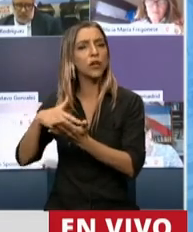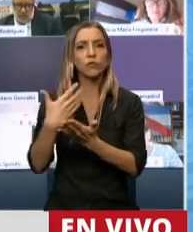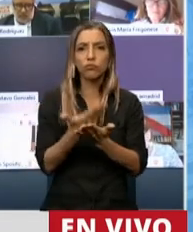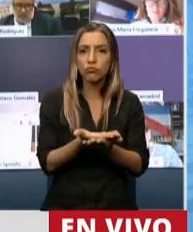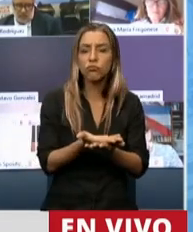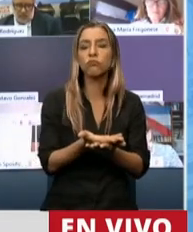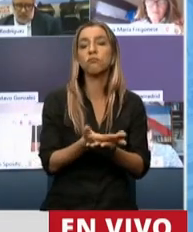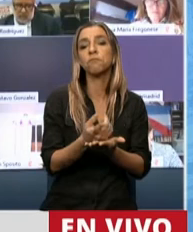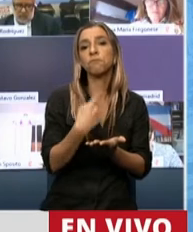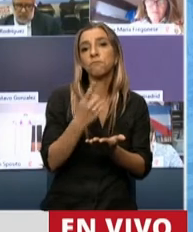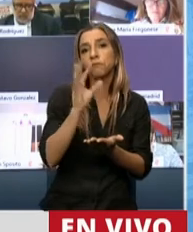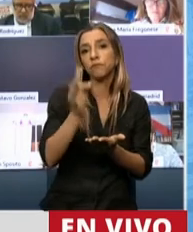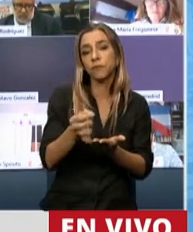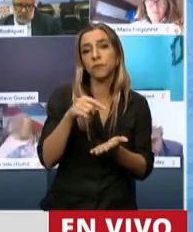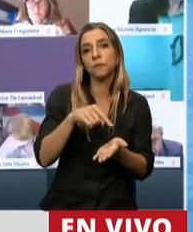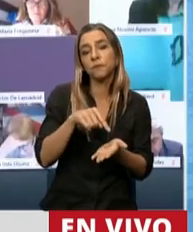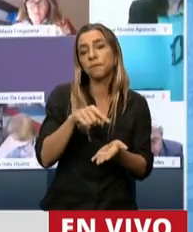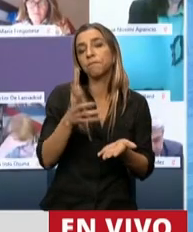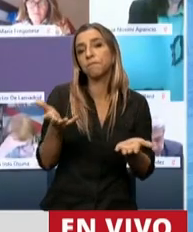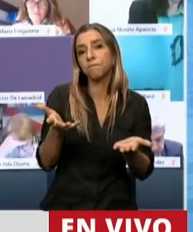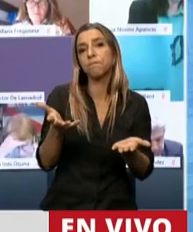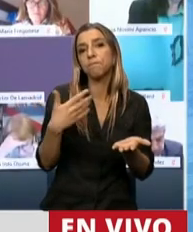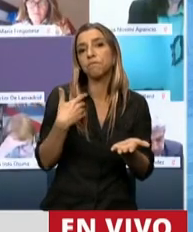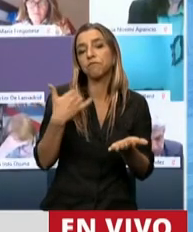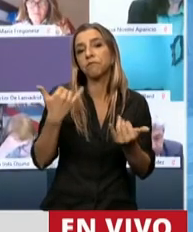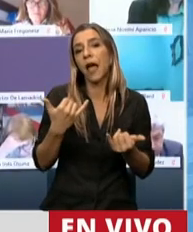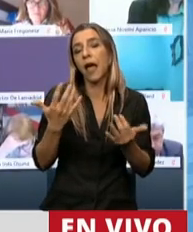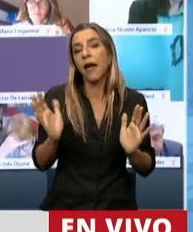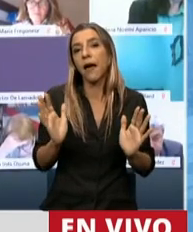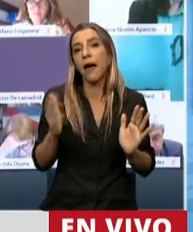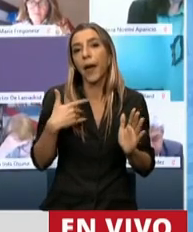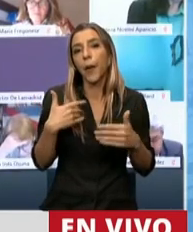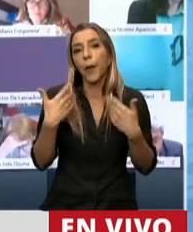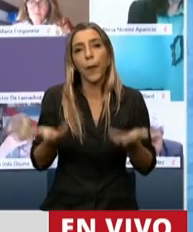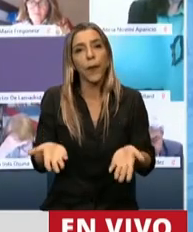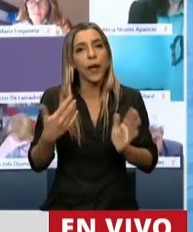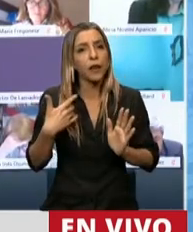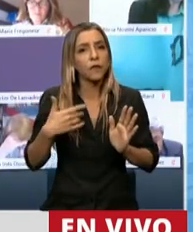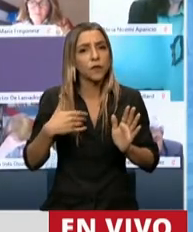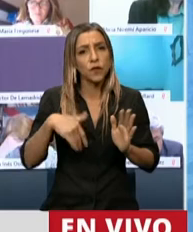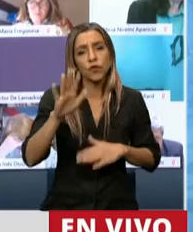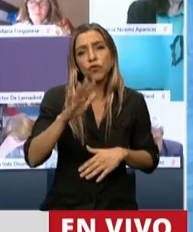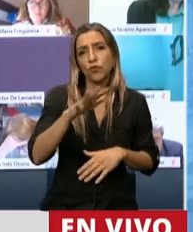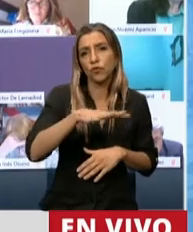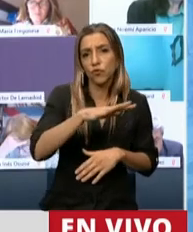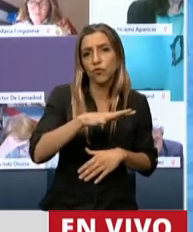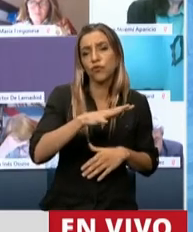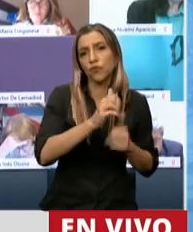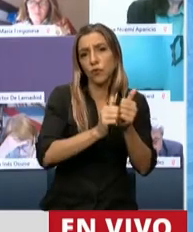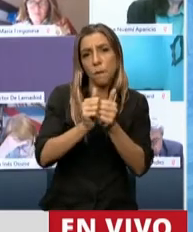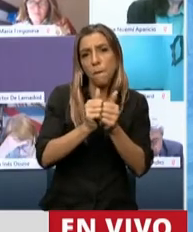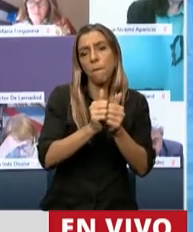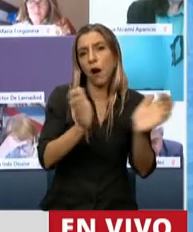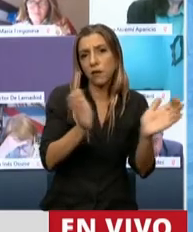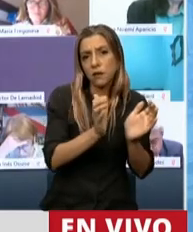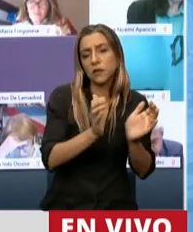al régimen, los mayores y grandes beneficios que tenemos para las pymes y que también se incorpora una